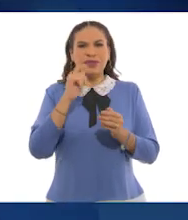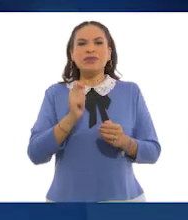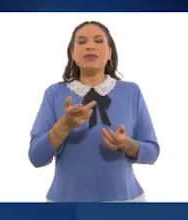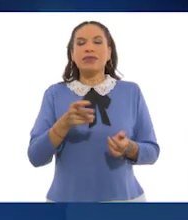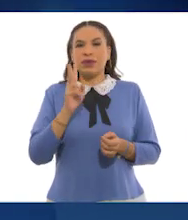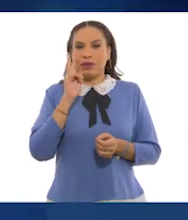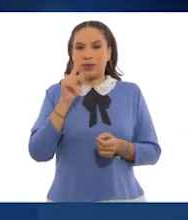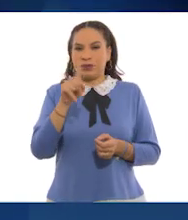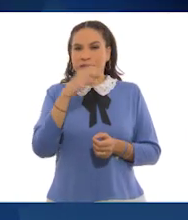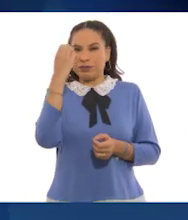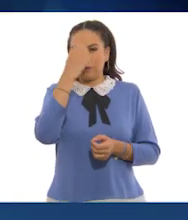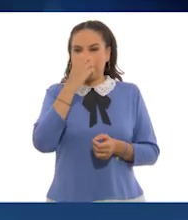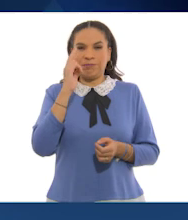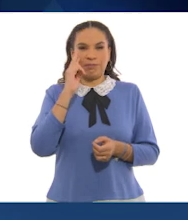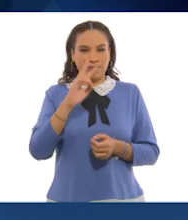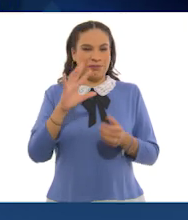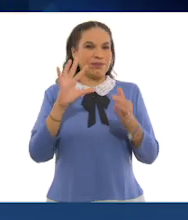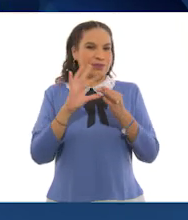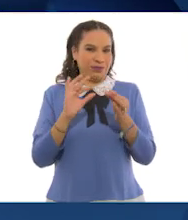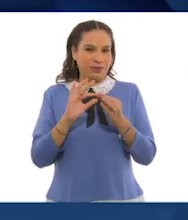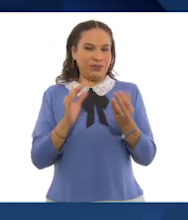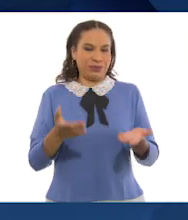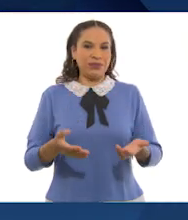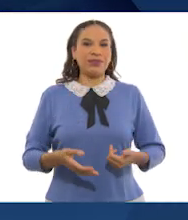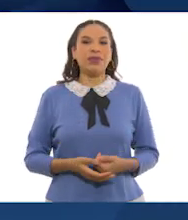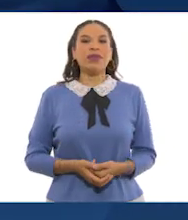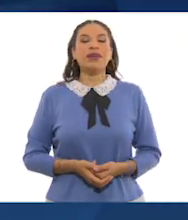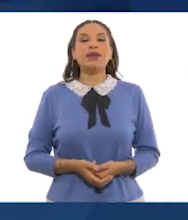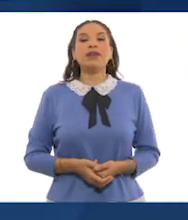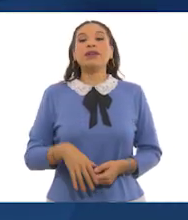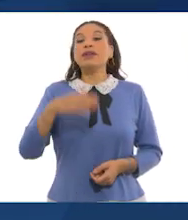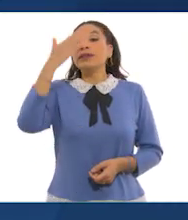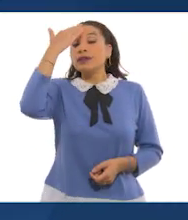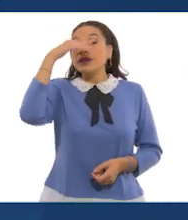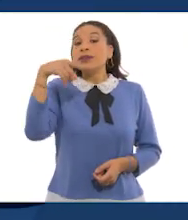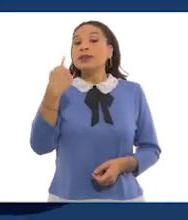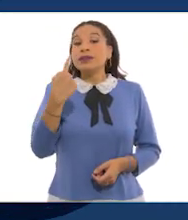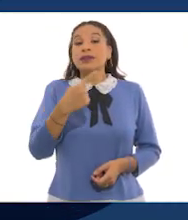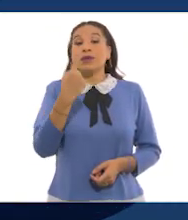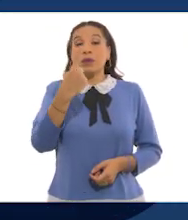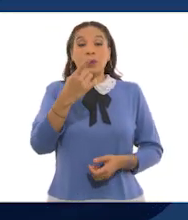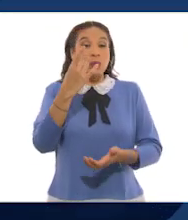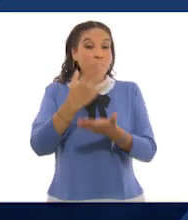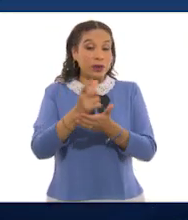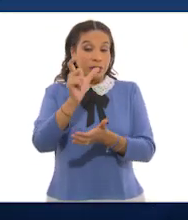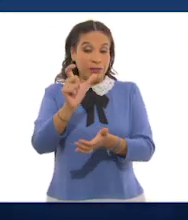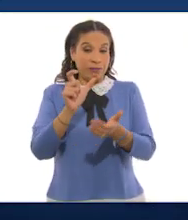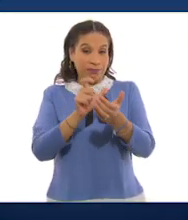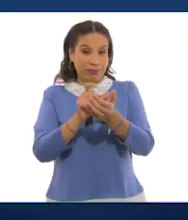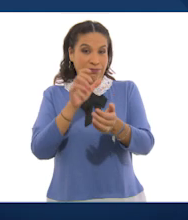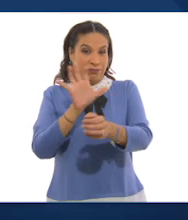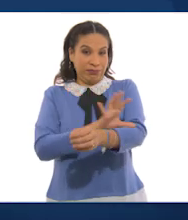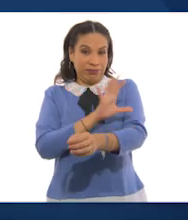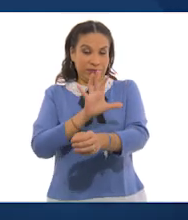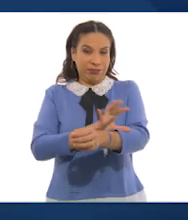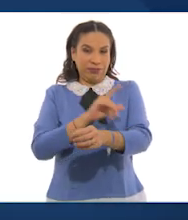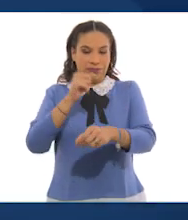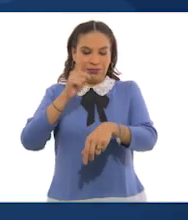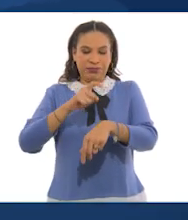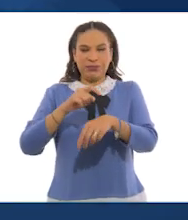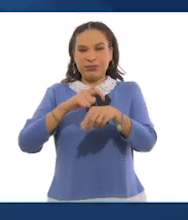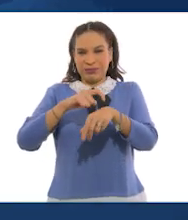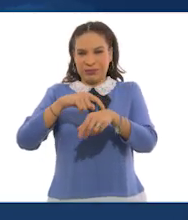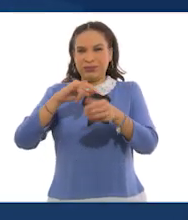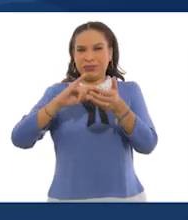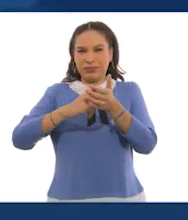les voy a pedir que analicemos el siguiente dato. ¿Sabías que una sola pila de las que se utilizan en los relojes de